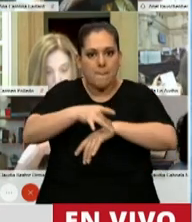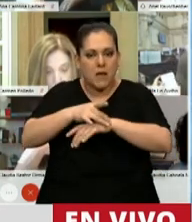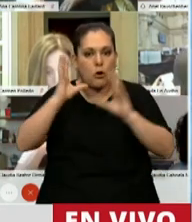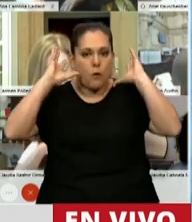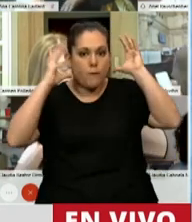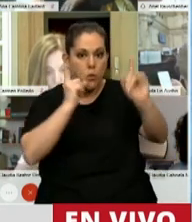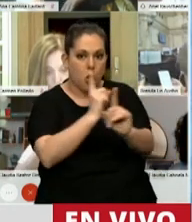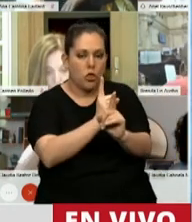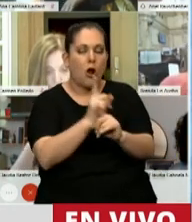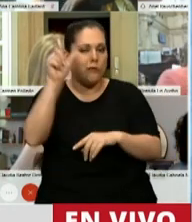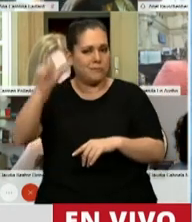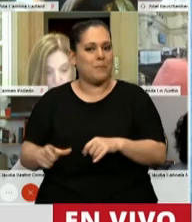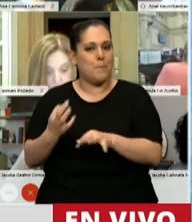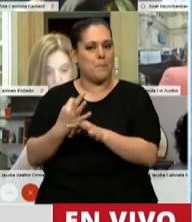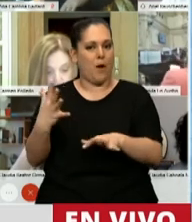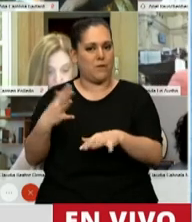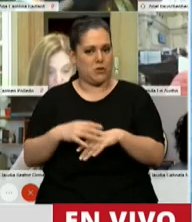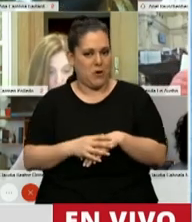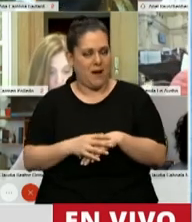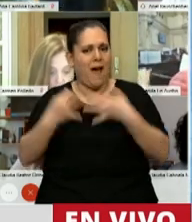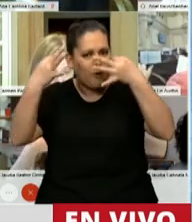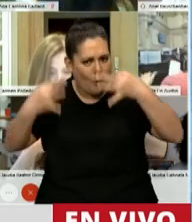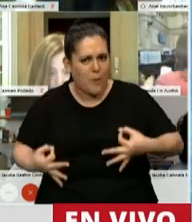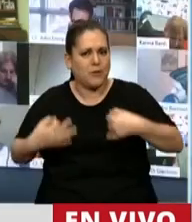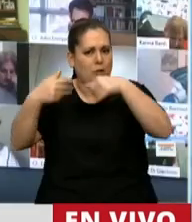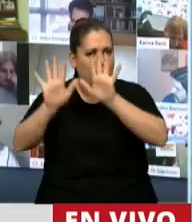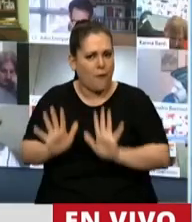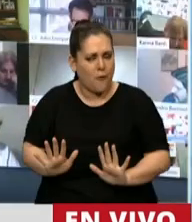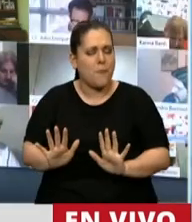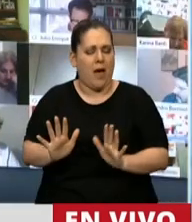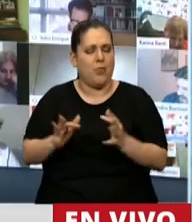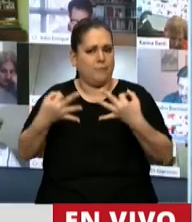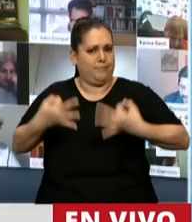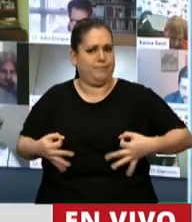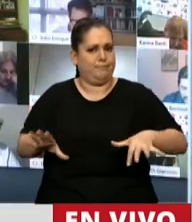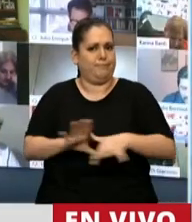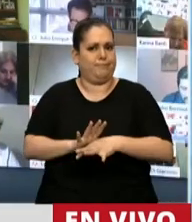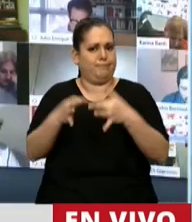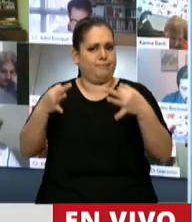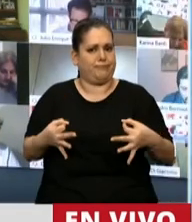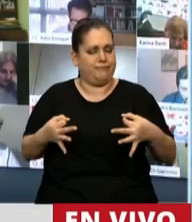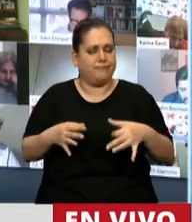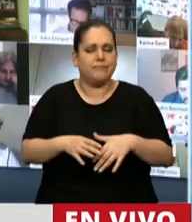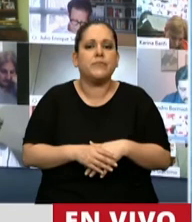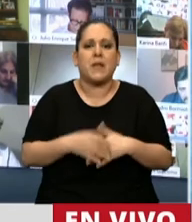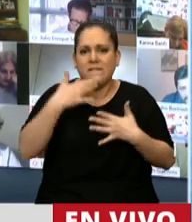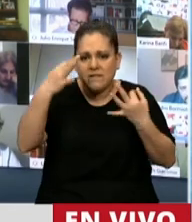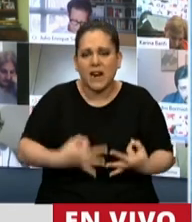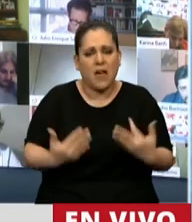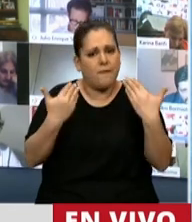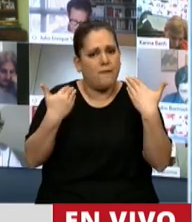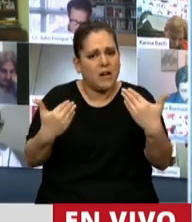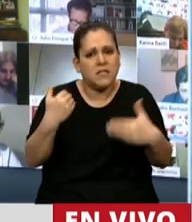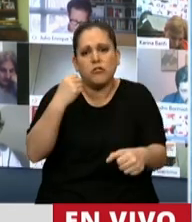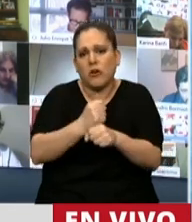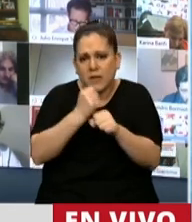atendido por profesionales comprometidos, formados correctamente. La verdad que celebro el trabajo